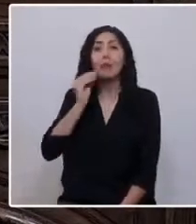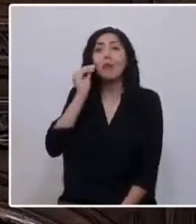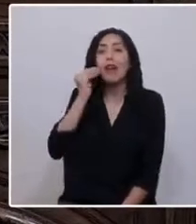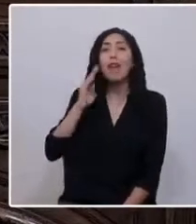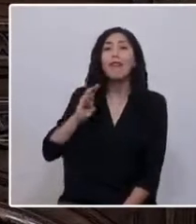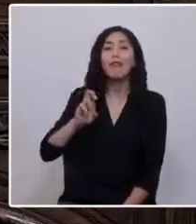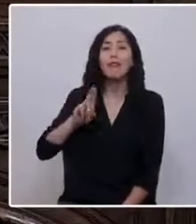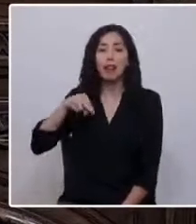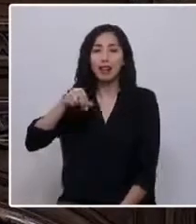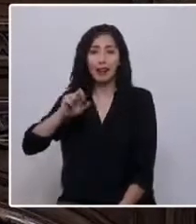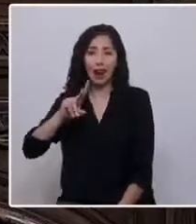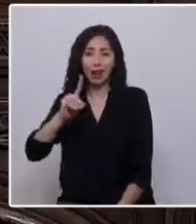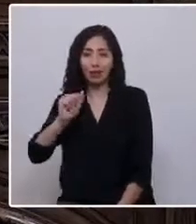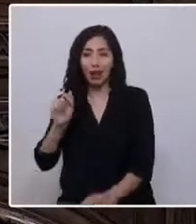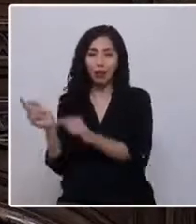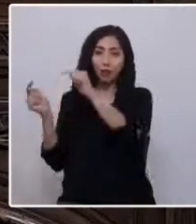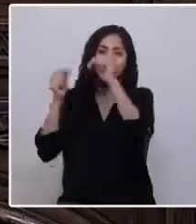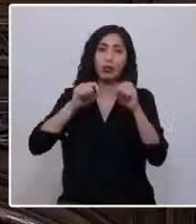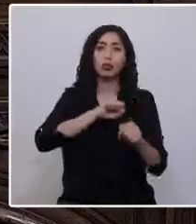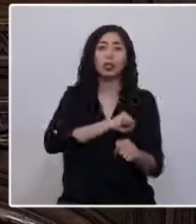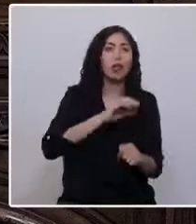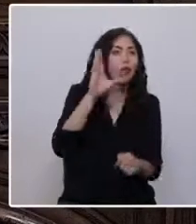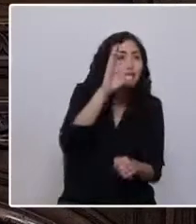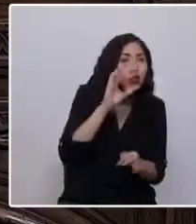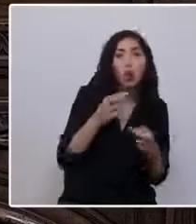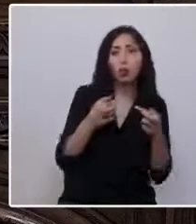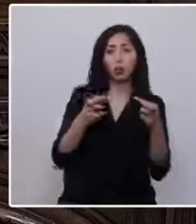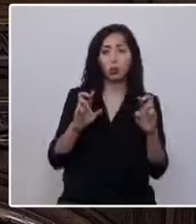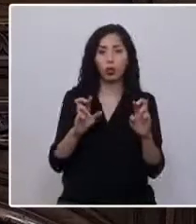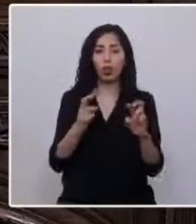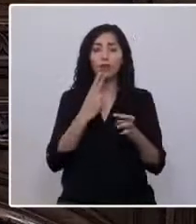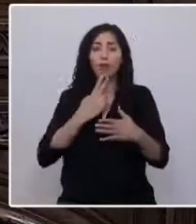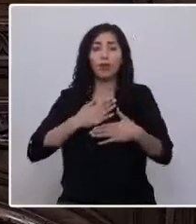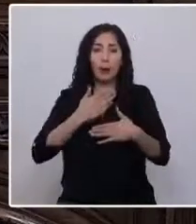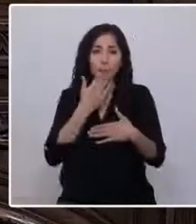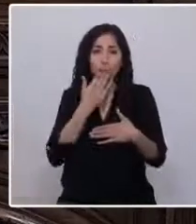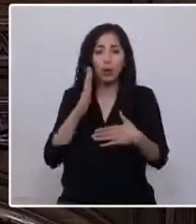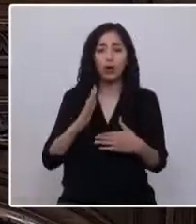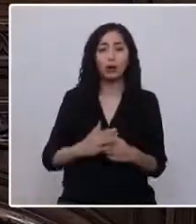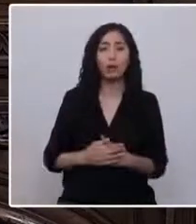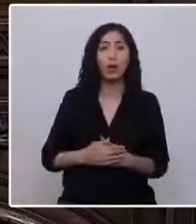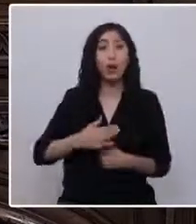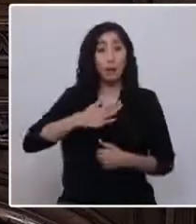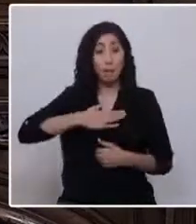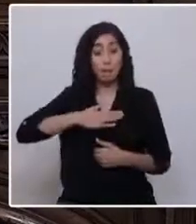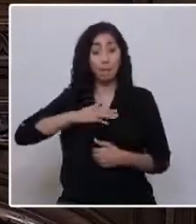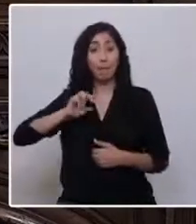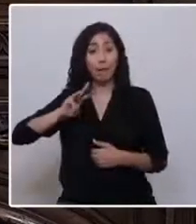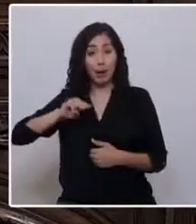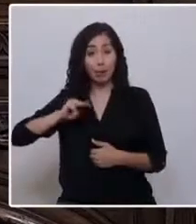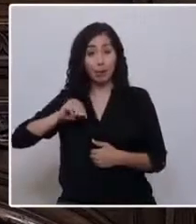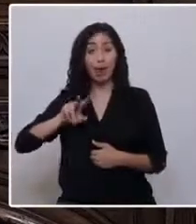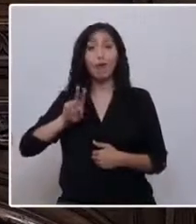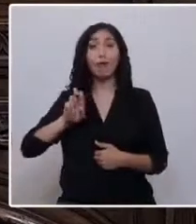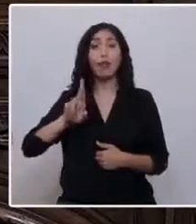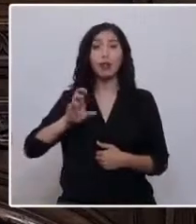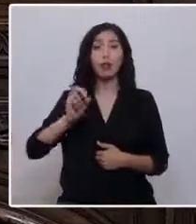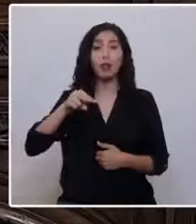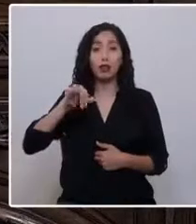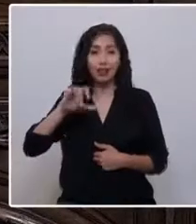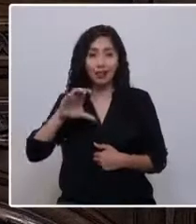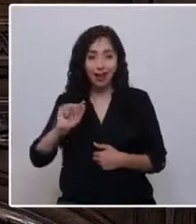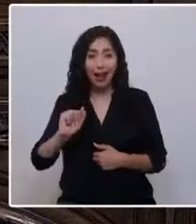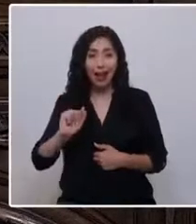a Santiago en busca de oportunidades para tener una mejor vida. Mi mamá, Verónica Ríos Sores,